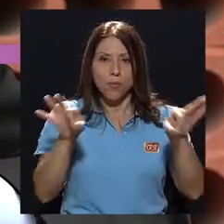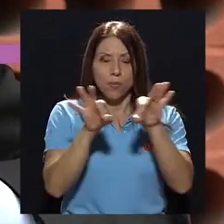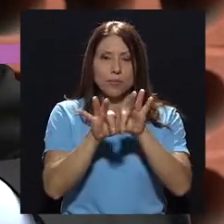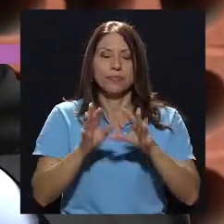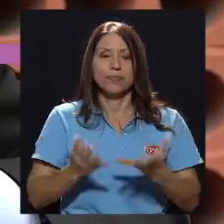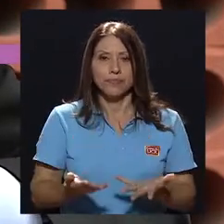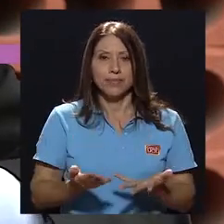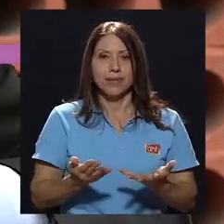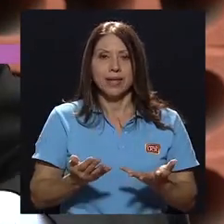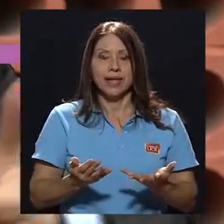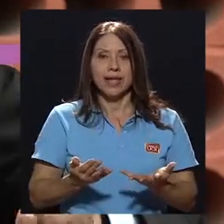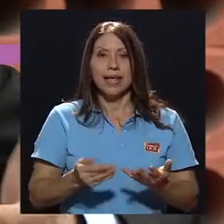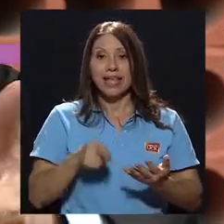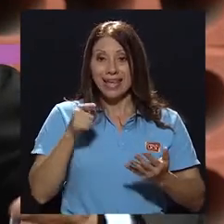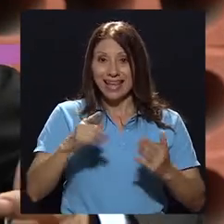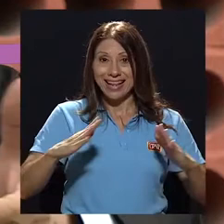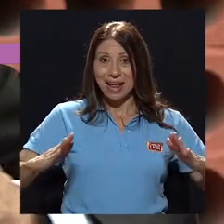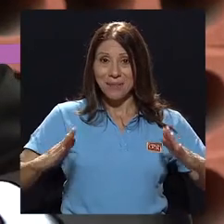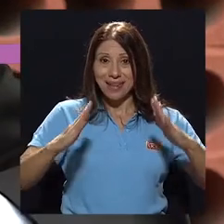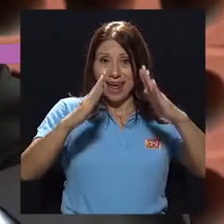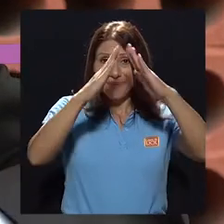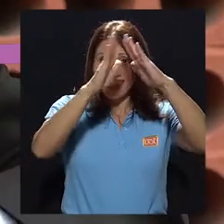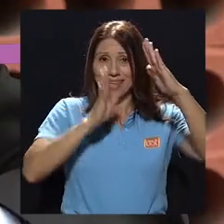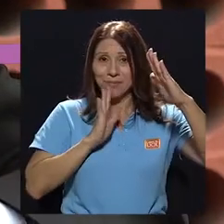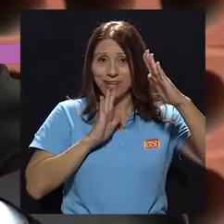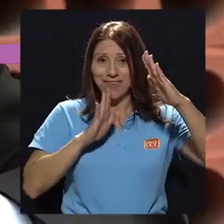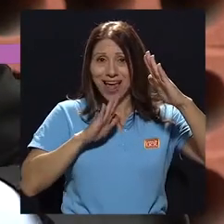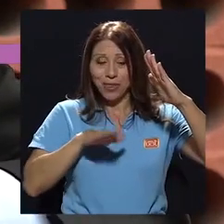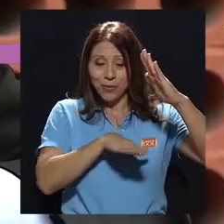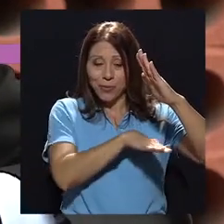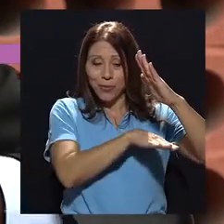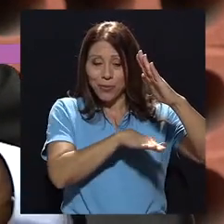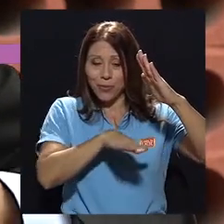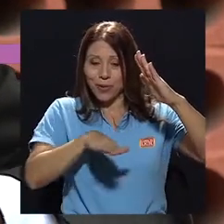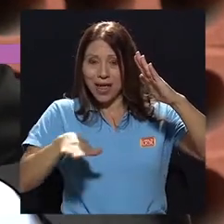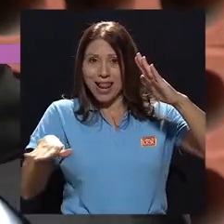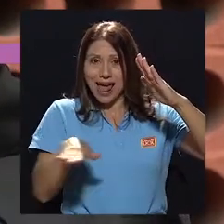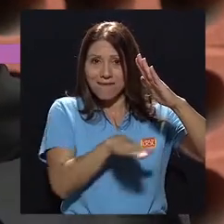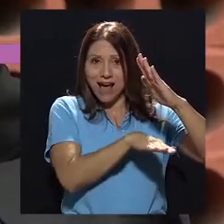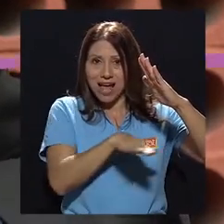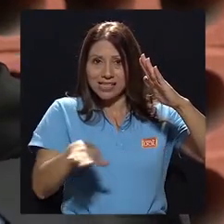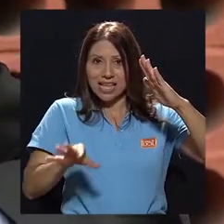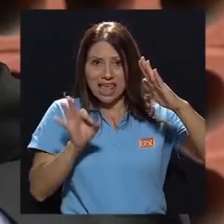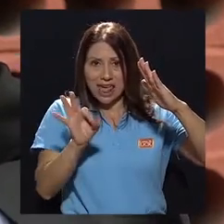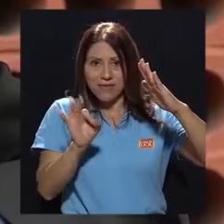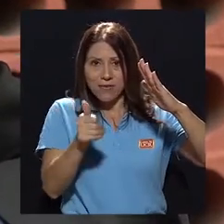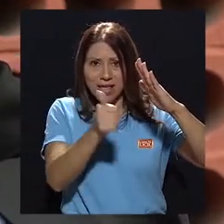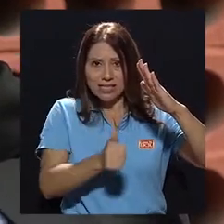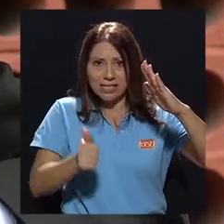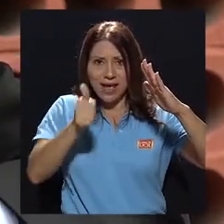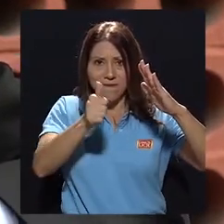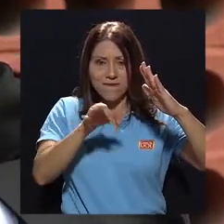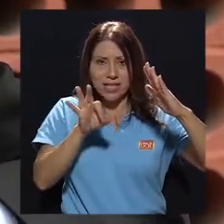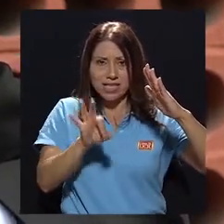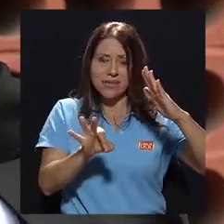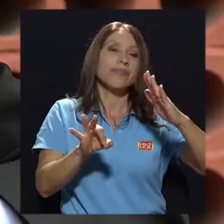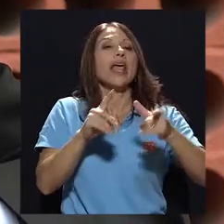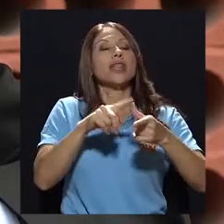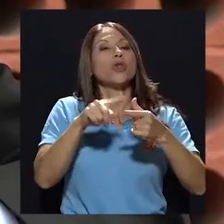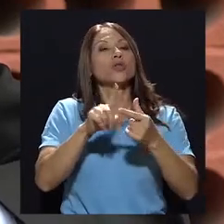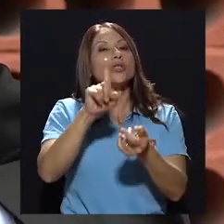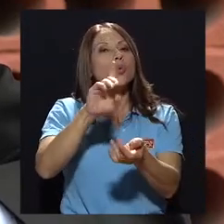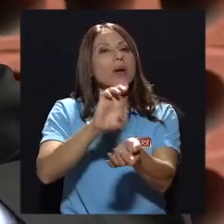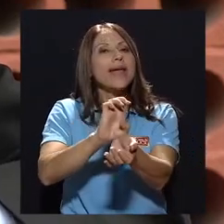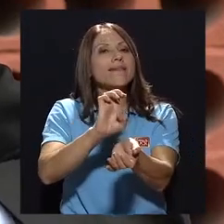¿verdad? que la base de esa pirámide de la cual hemos hablado quedara perfectamente definida. Entonces, un